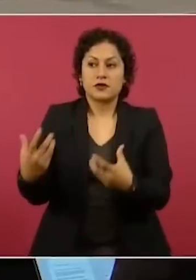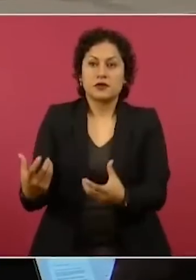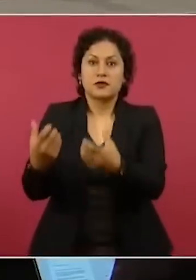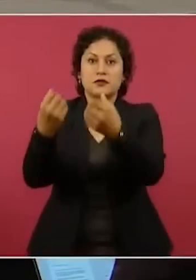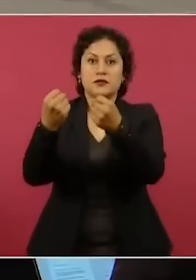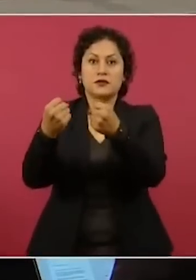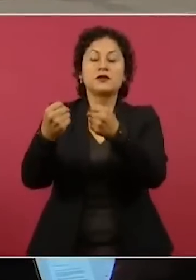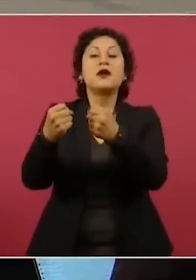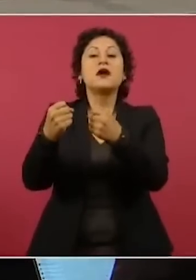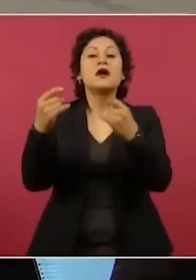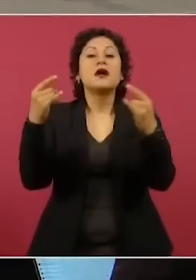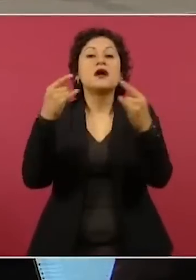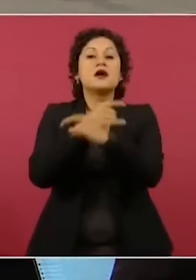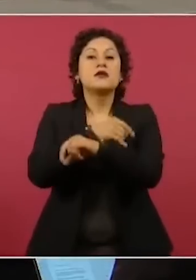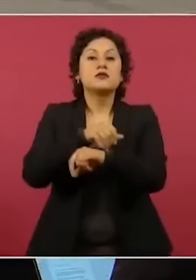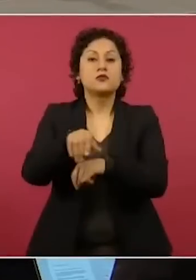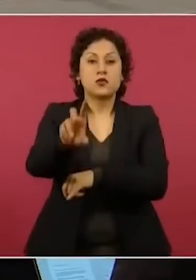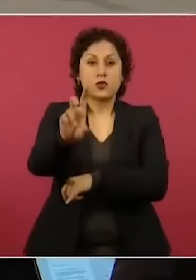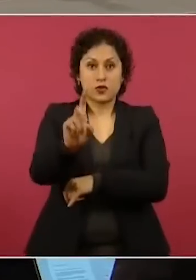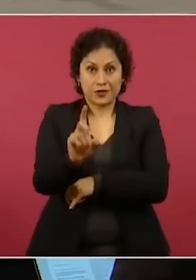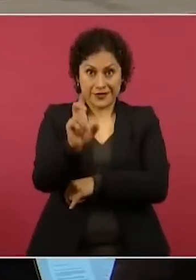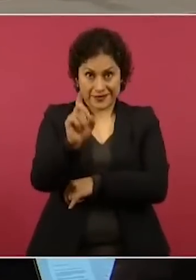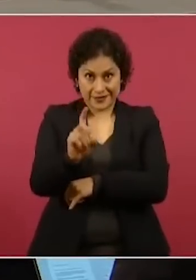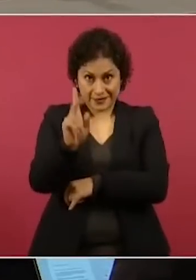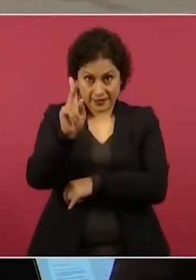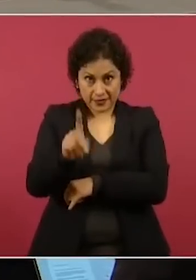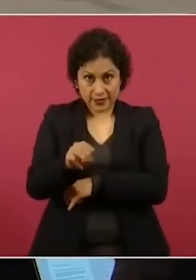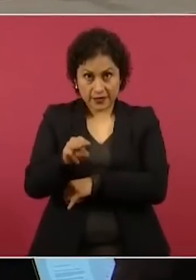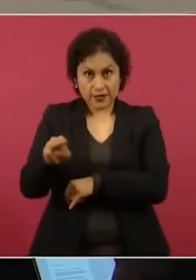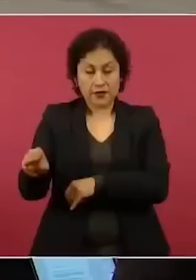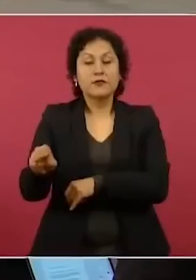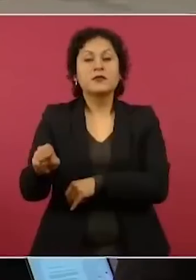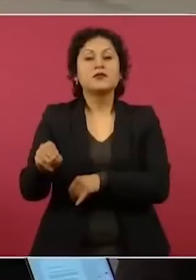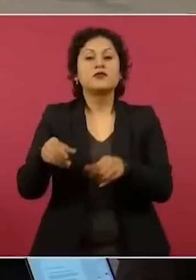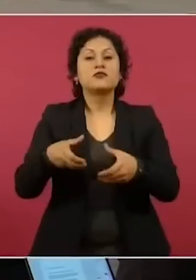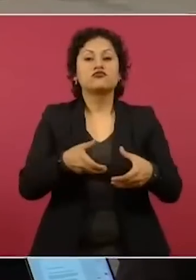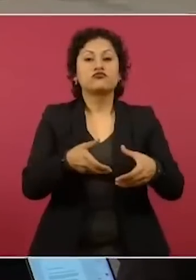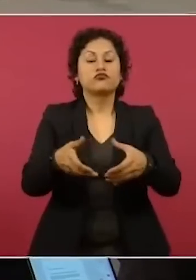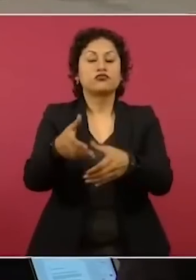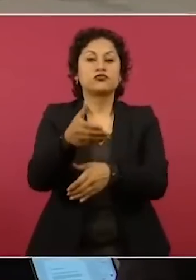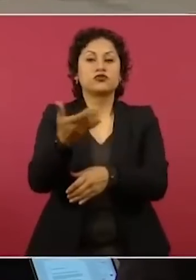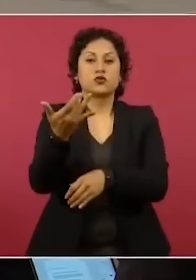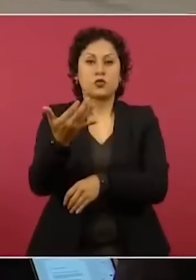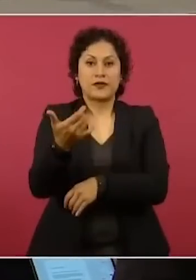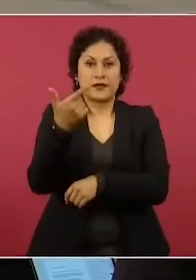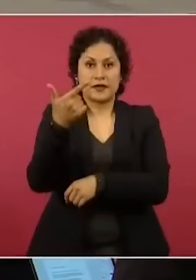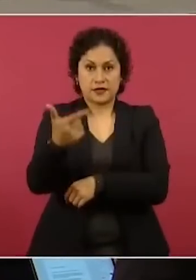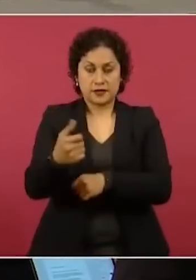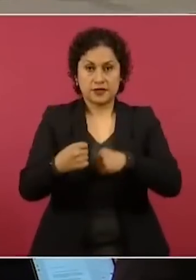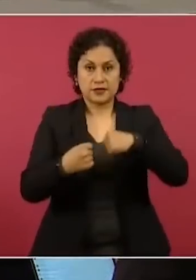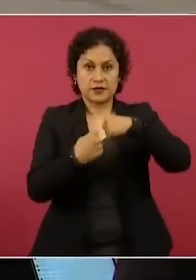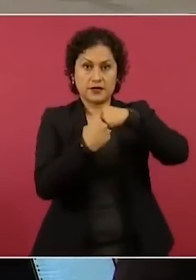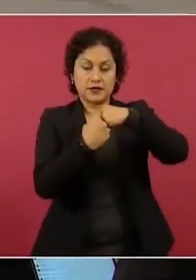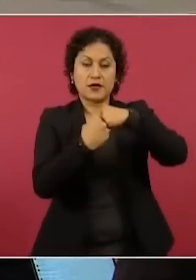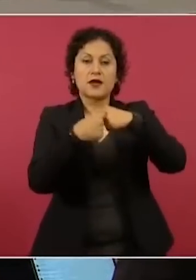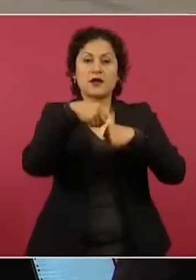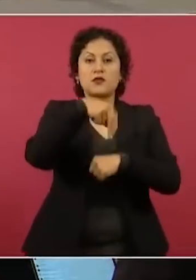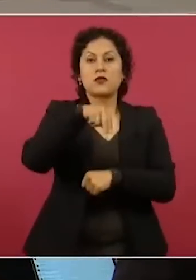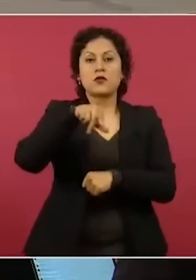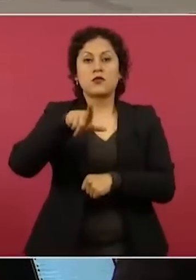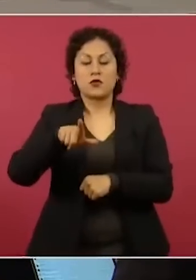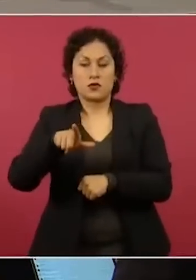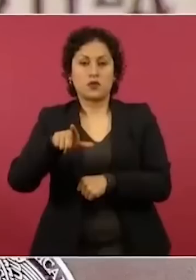30, el kilómetro 30 de la carretera 57, límites con San Luis Potosí y Nuevo León, ahí se